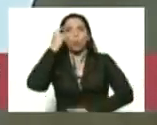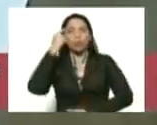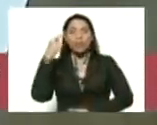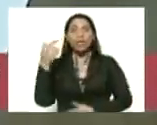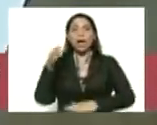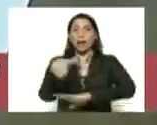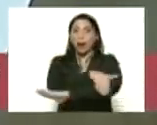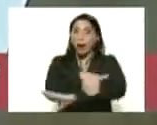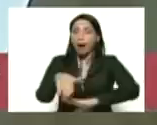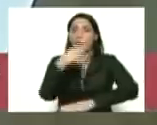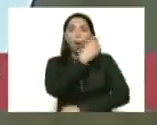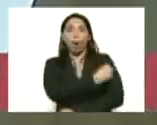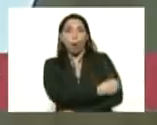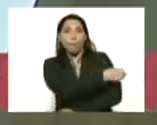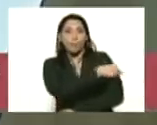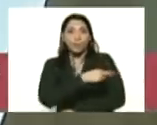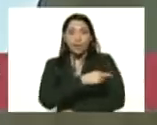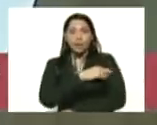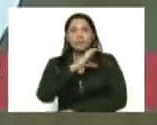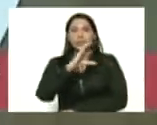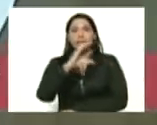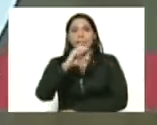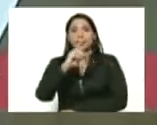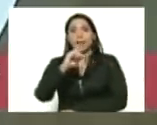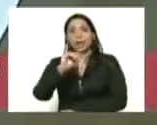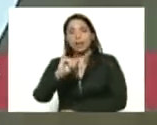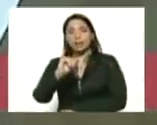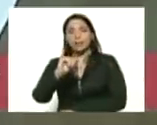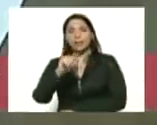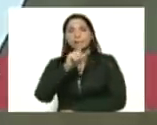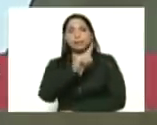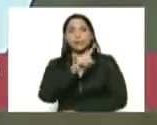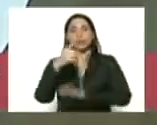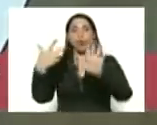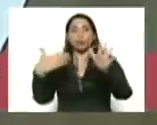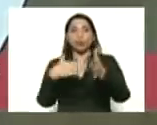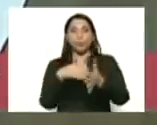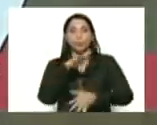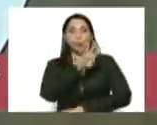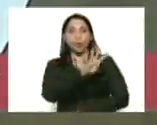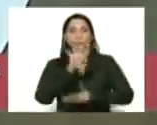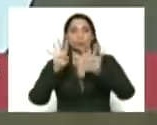los hospitales, en los centros de salud, 108.409.